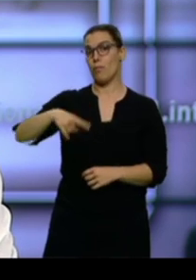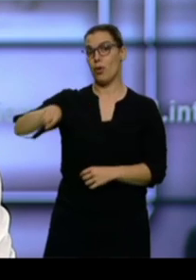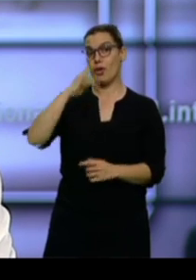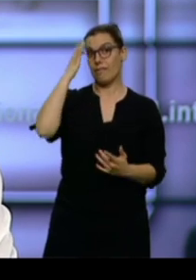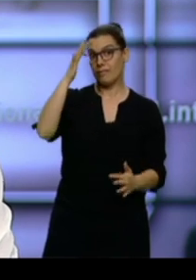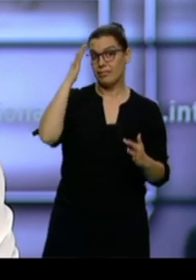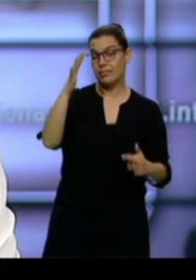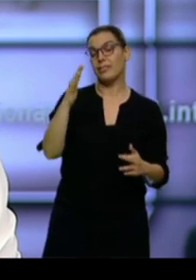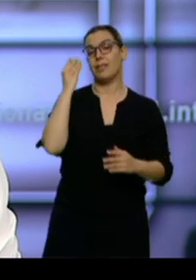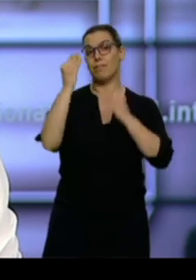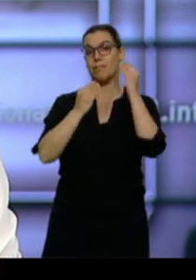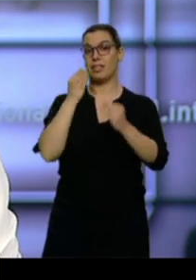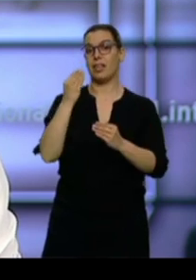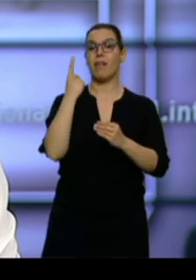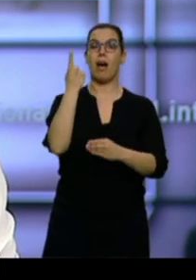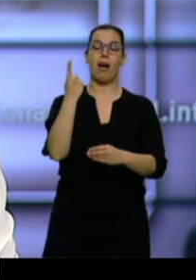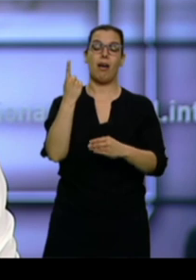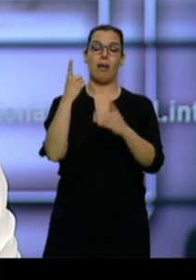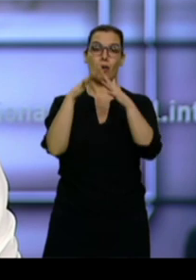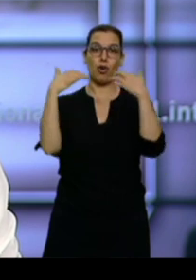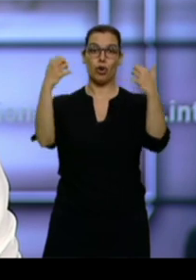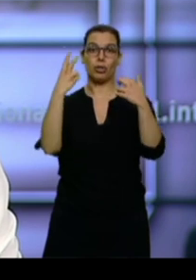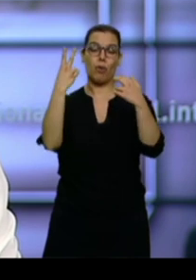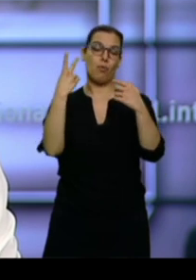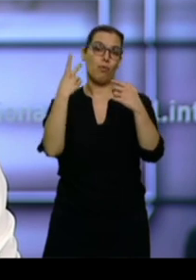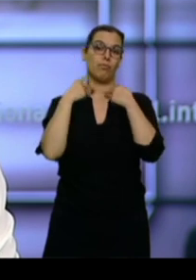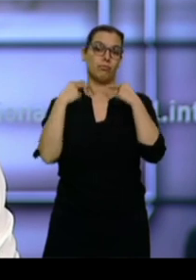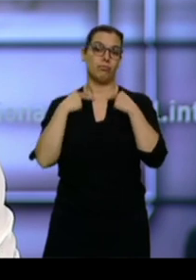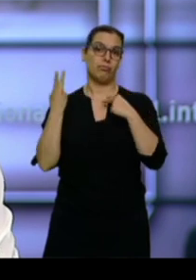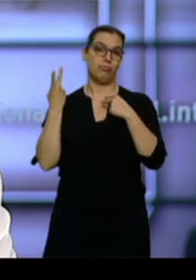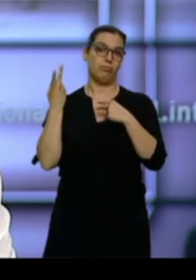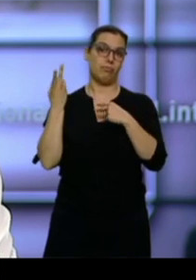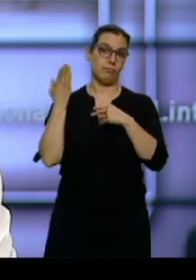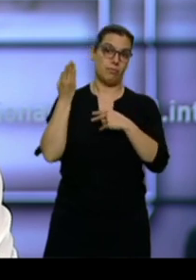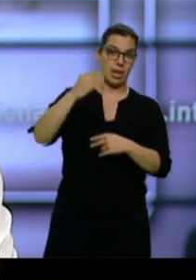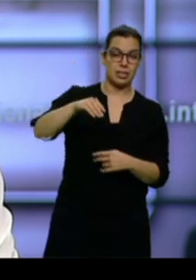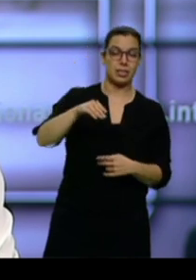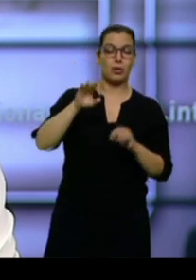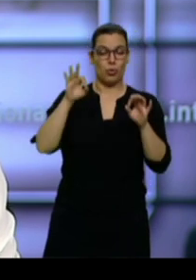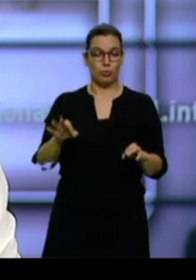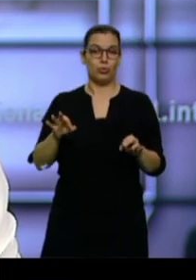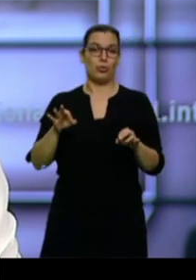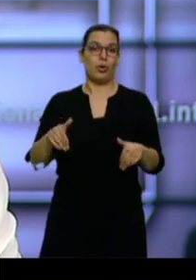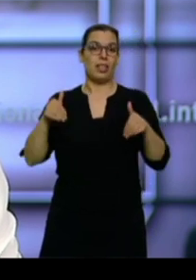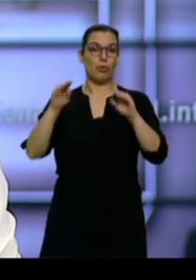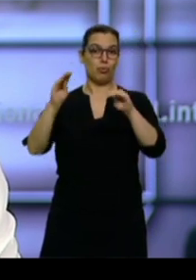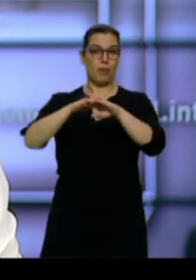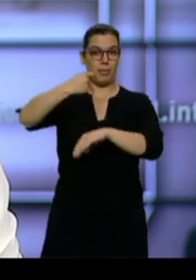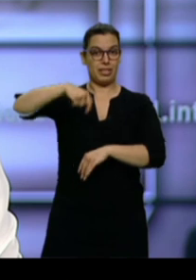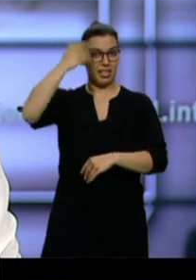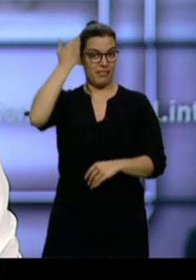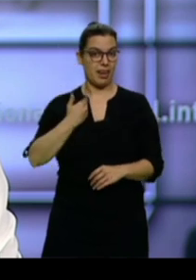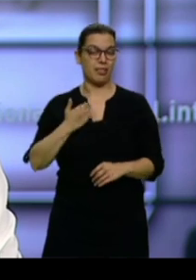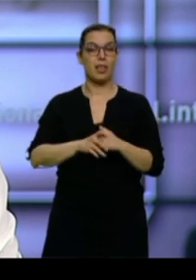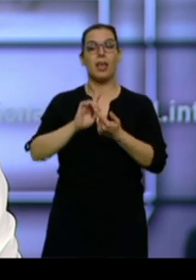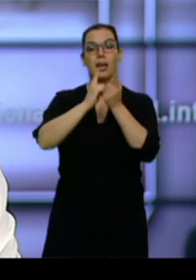escaño en las Cortes, precisamente el de su candidato a la presidencia, Pablo Fernández. Tampoco ha supuesto cambios para el Partido Popular en Segovia,